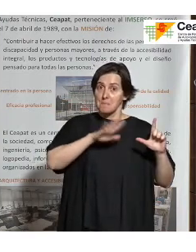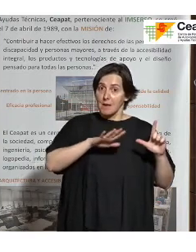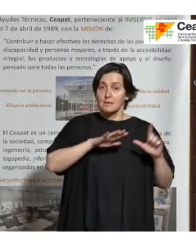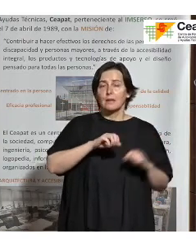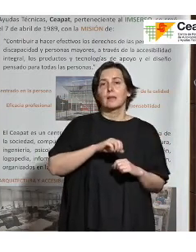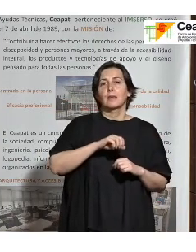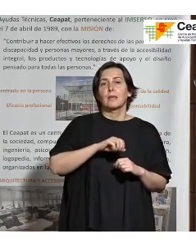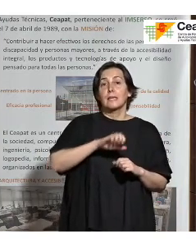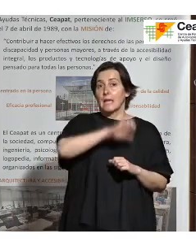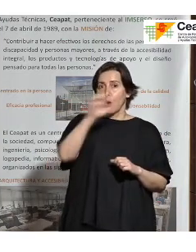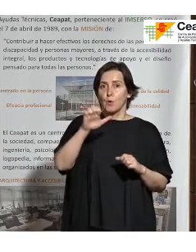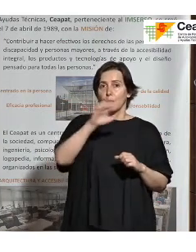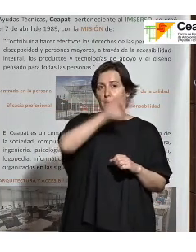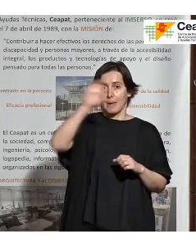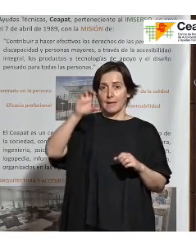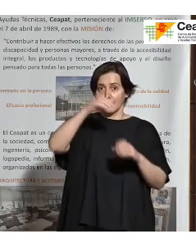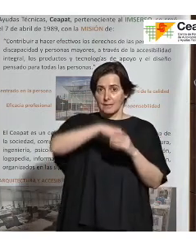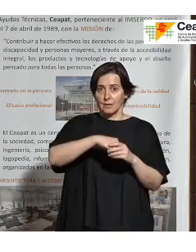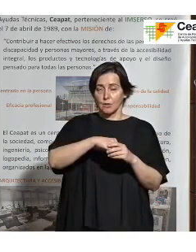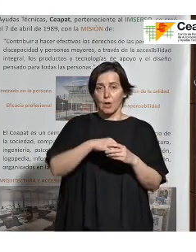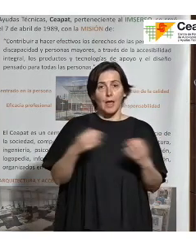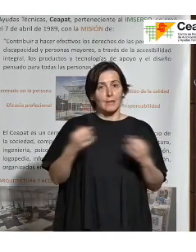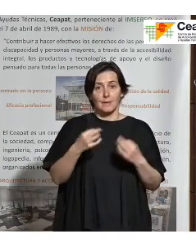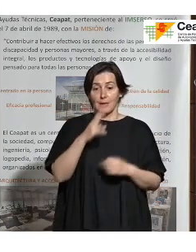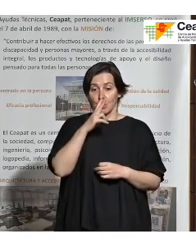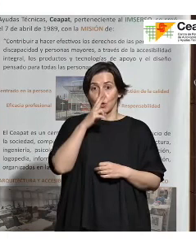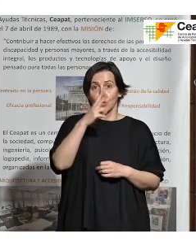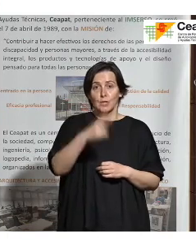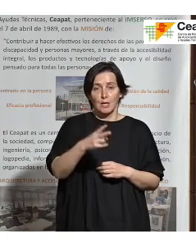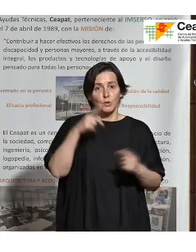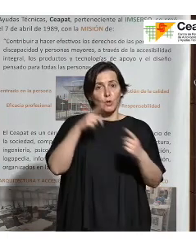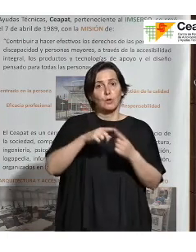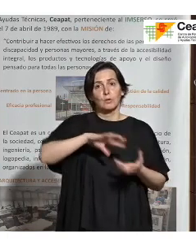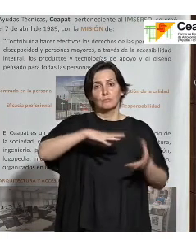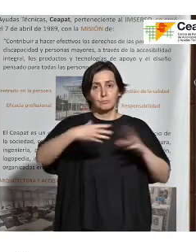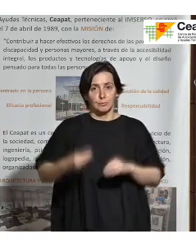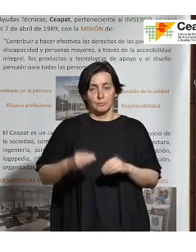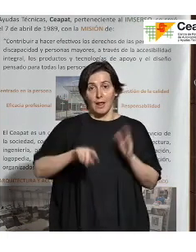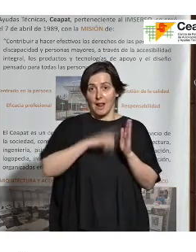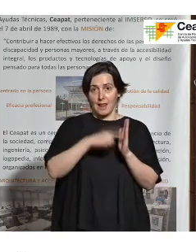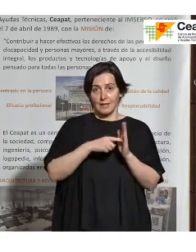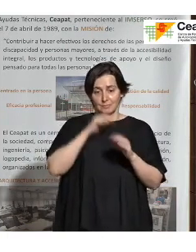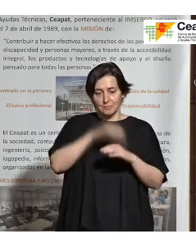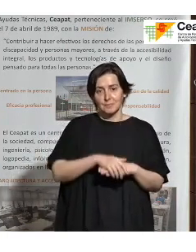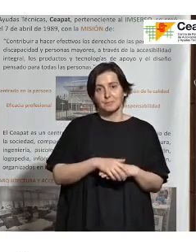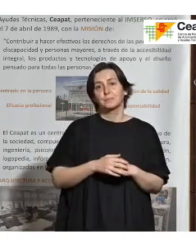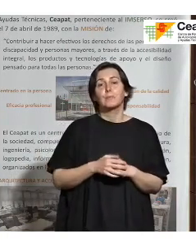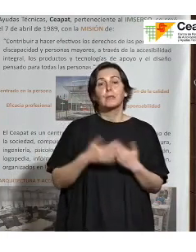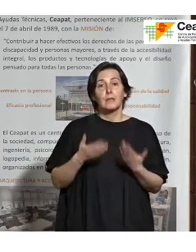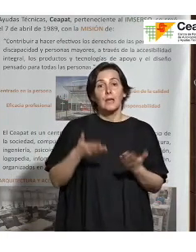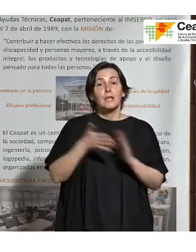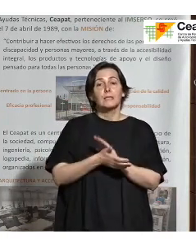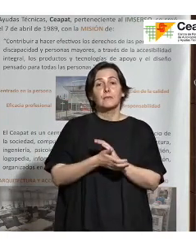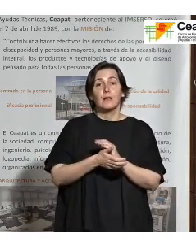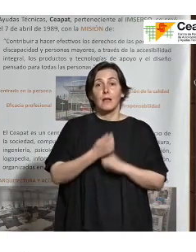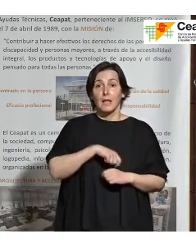miembro, dos años para transponer la norma y eso significa que España y Europa,